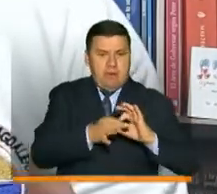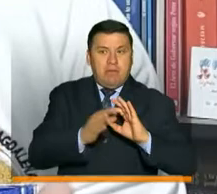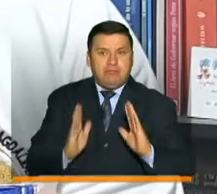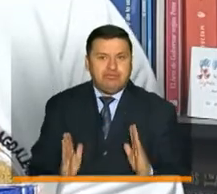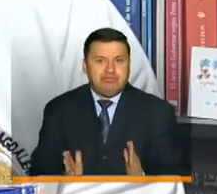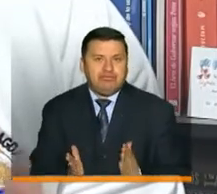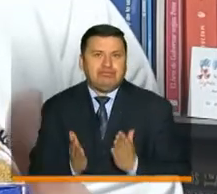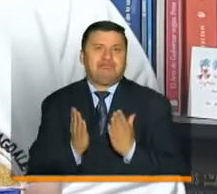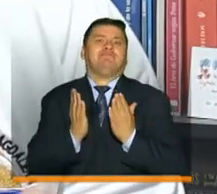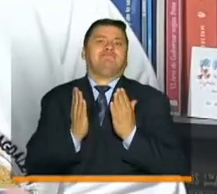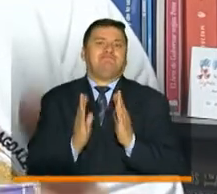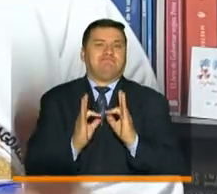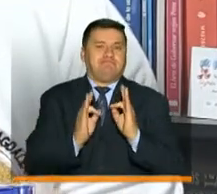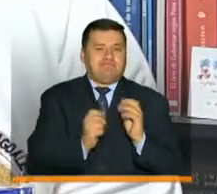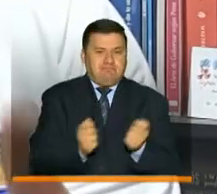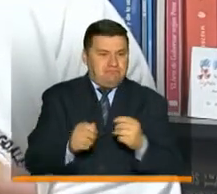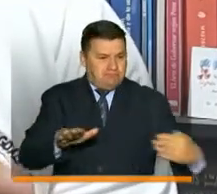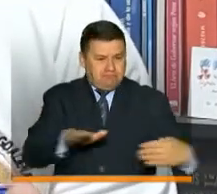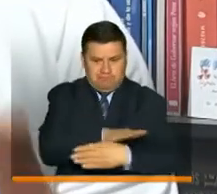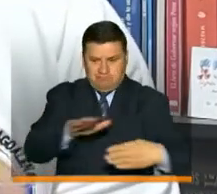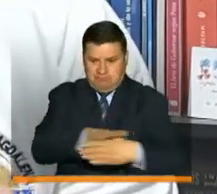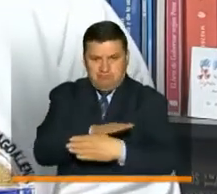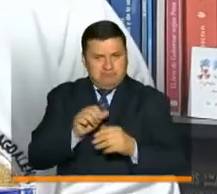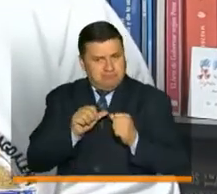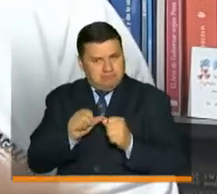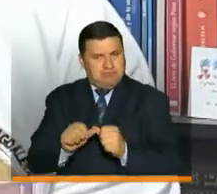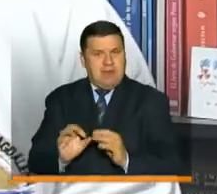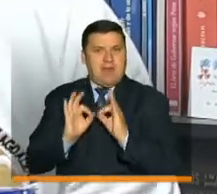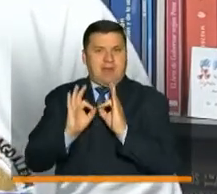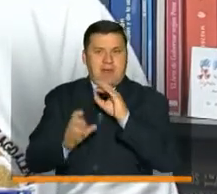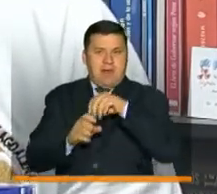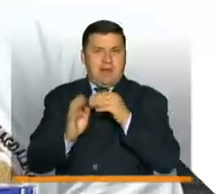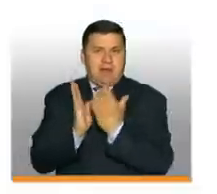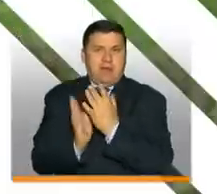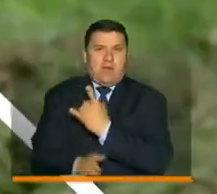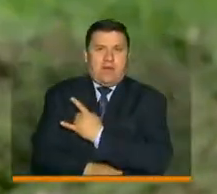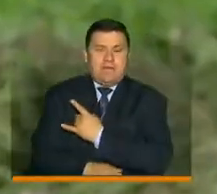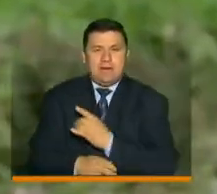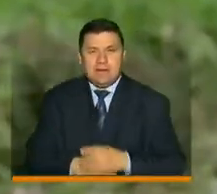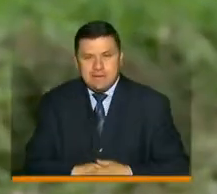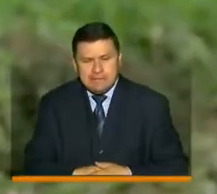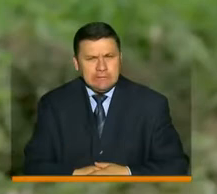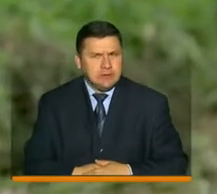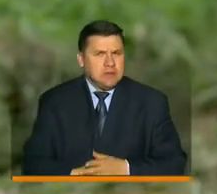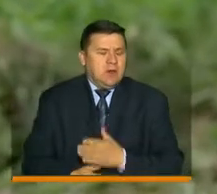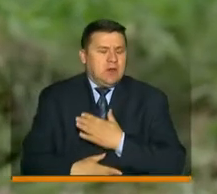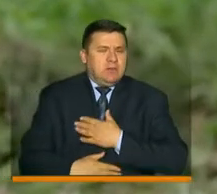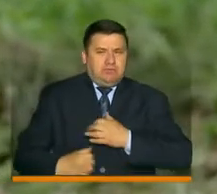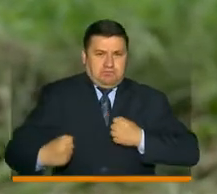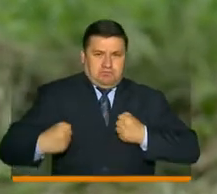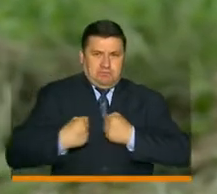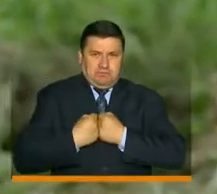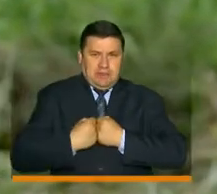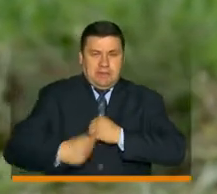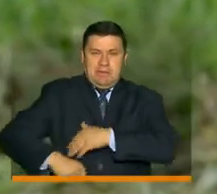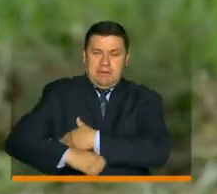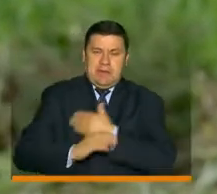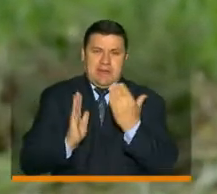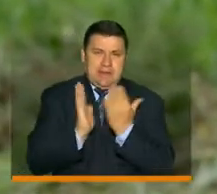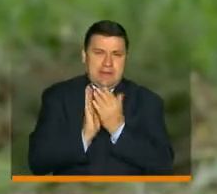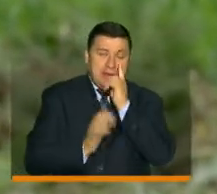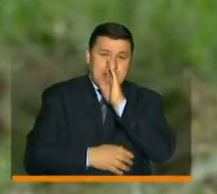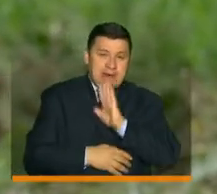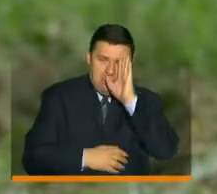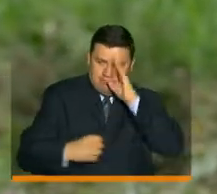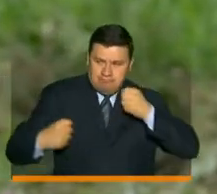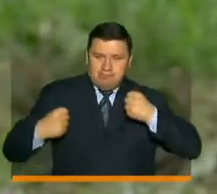para poder garantizar acceso y permanencia con calidad a la educación superior. Una gran alianza con el Ministerio de Educación Nacional